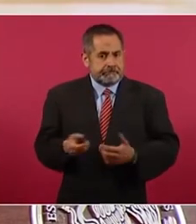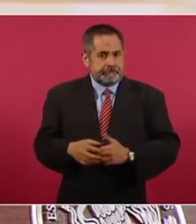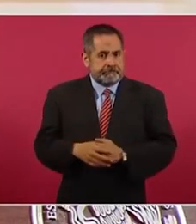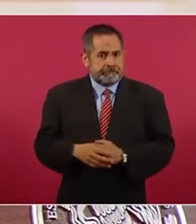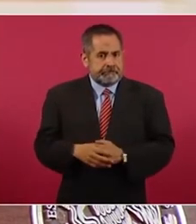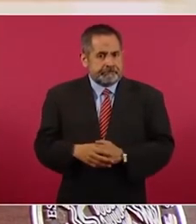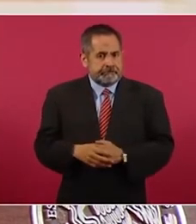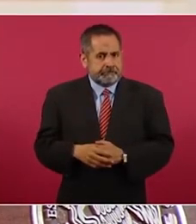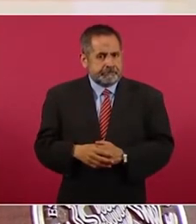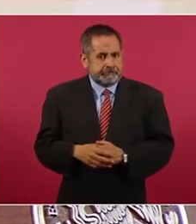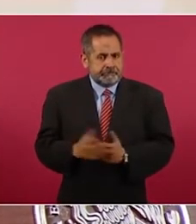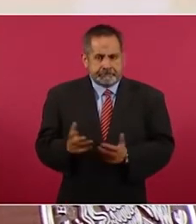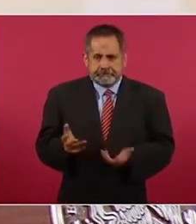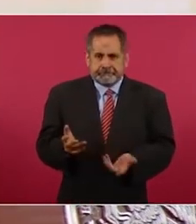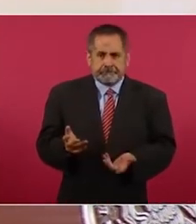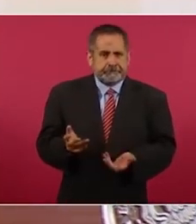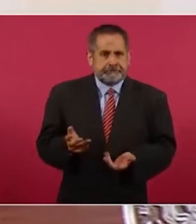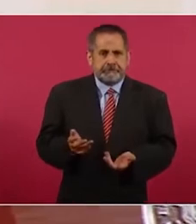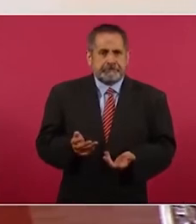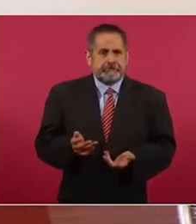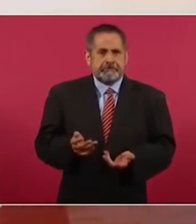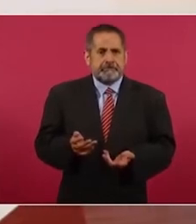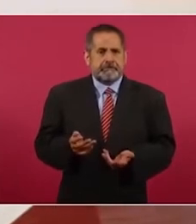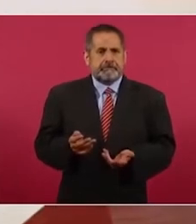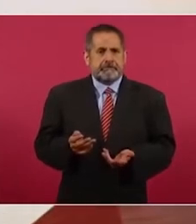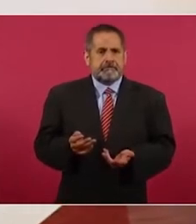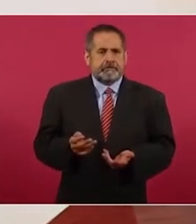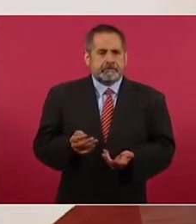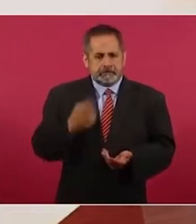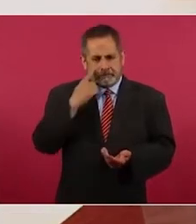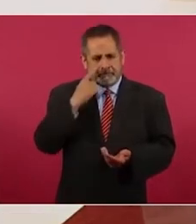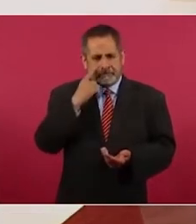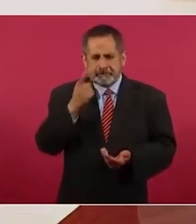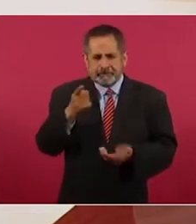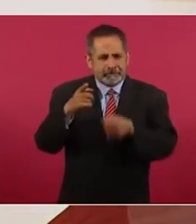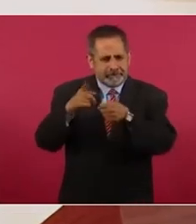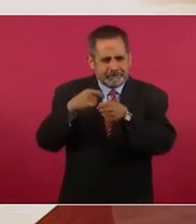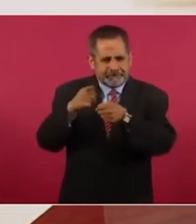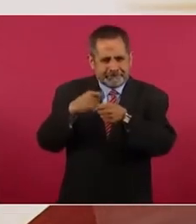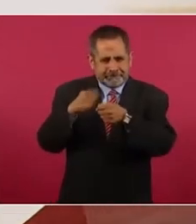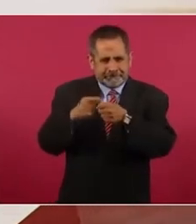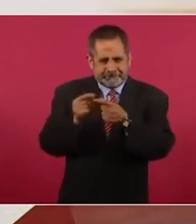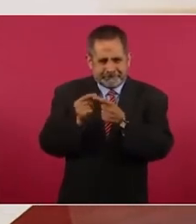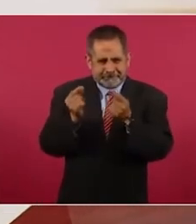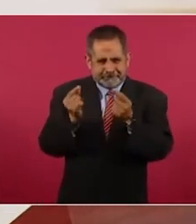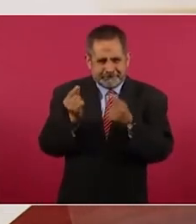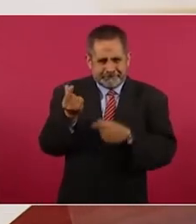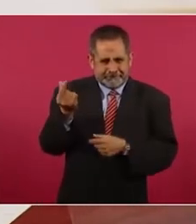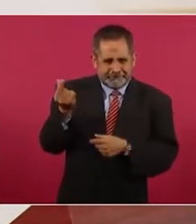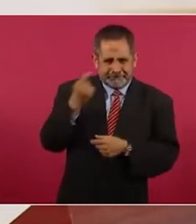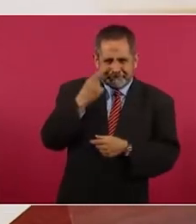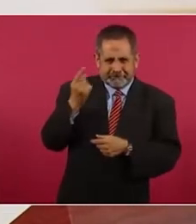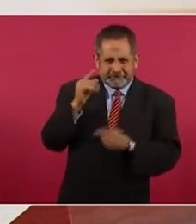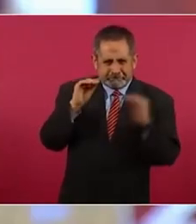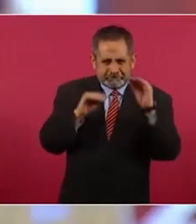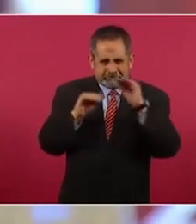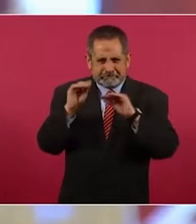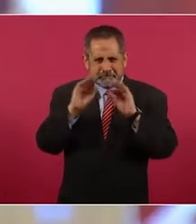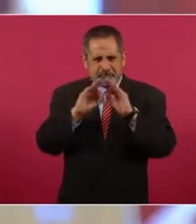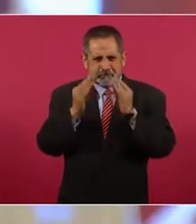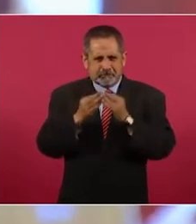Entonces, pero fíjense el color, el diseño.